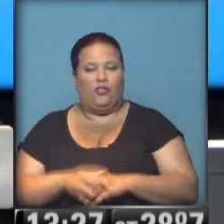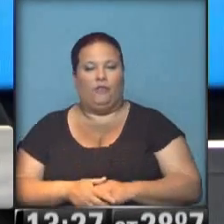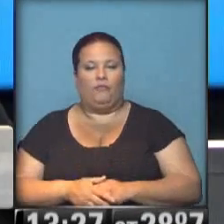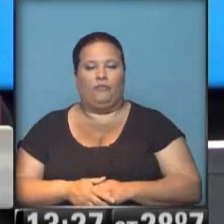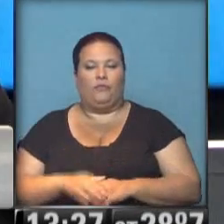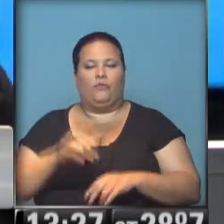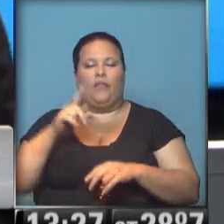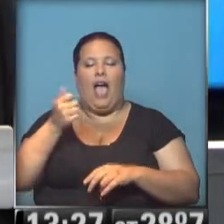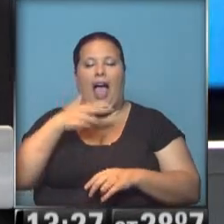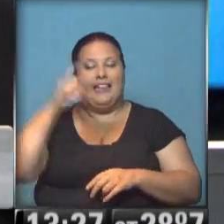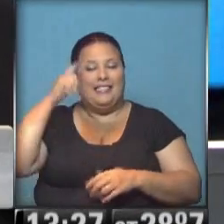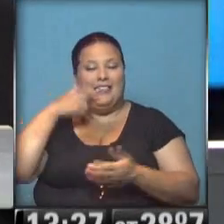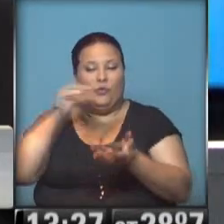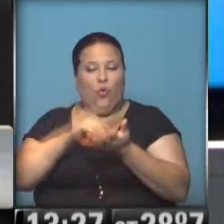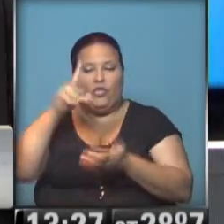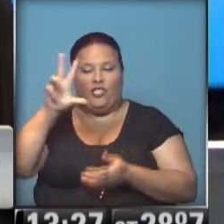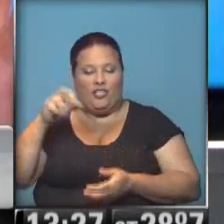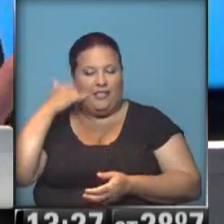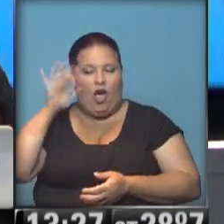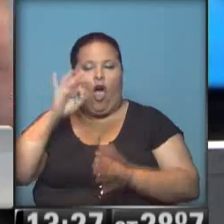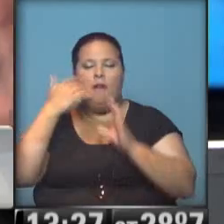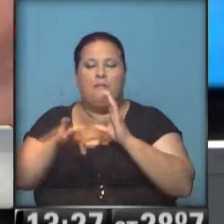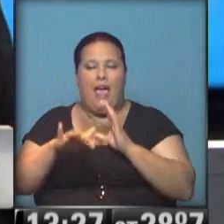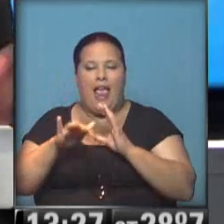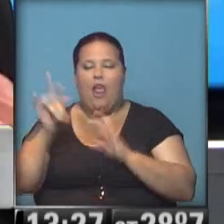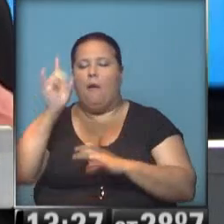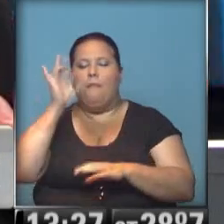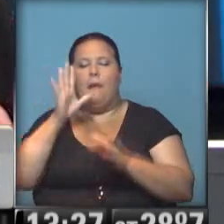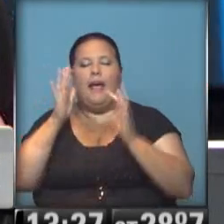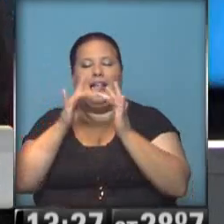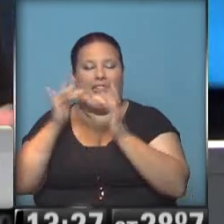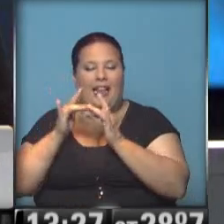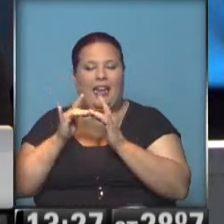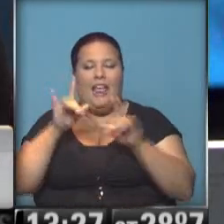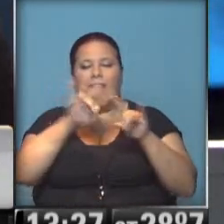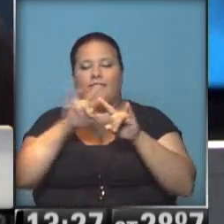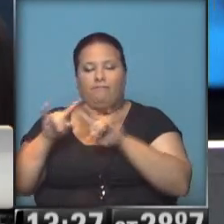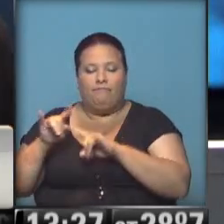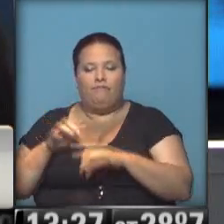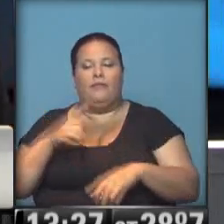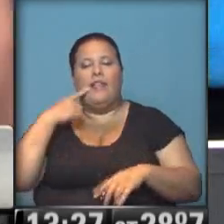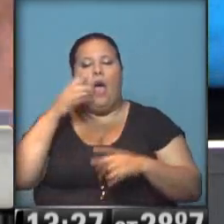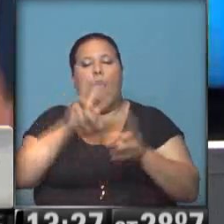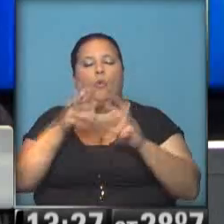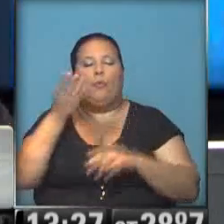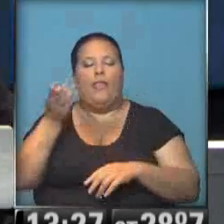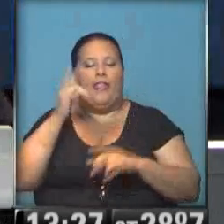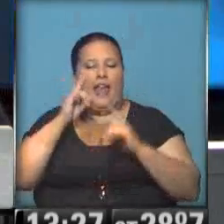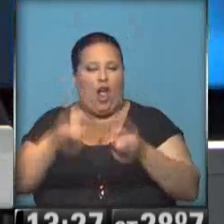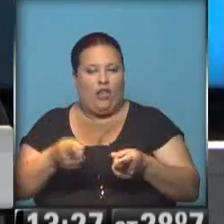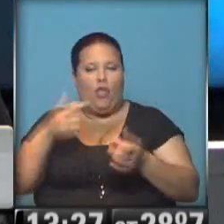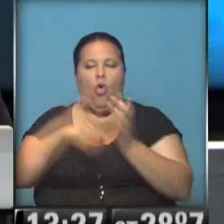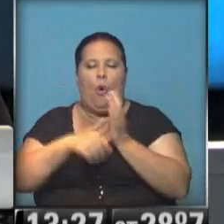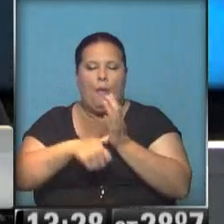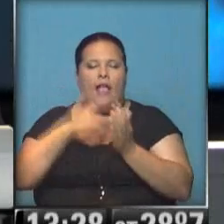turno por ANC 130 o vía mail o vía página de internet www.ancicobar y solicita hacer un reconocimiento. Perfecto. Documento,